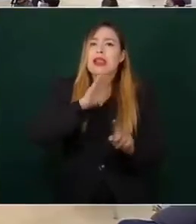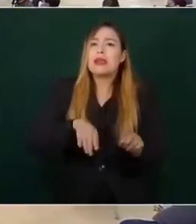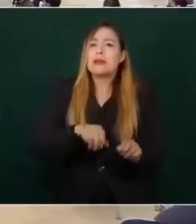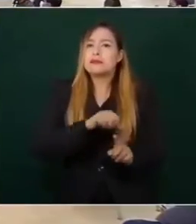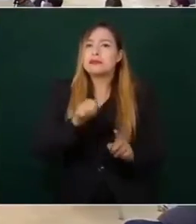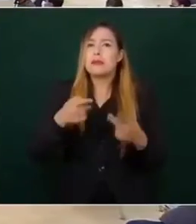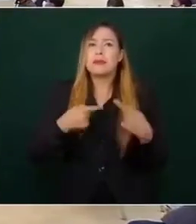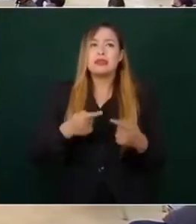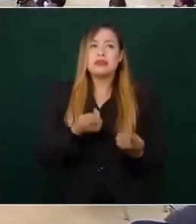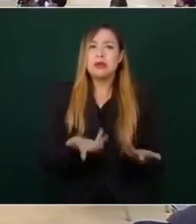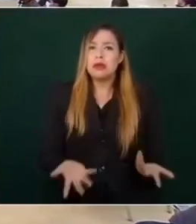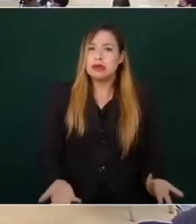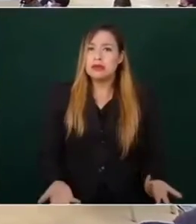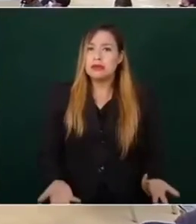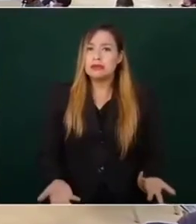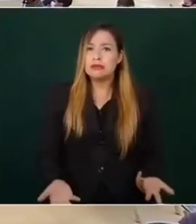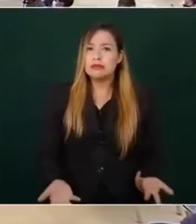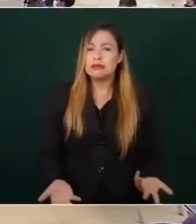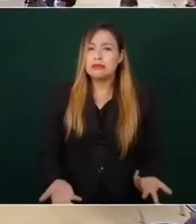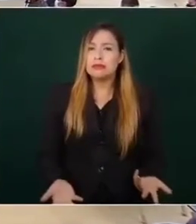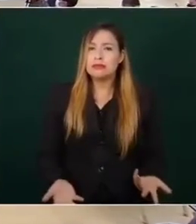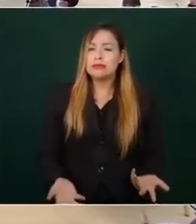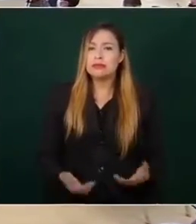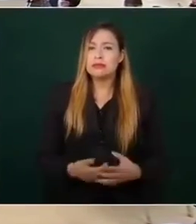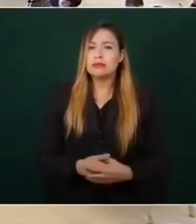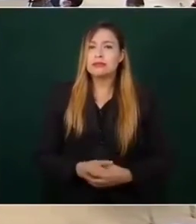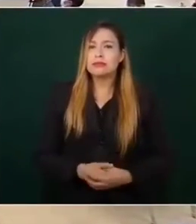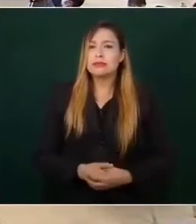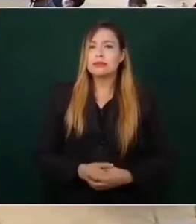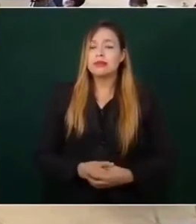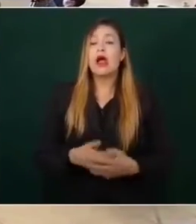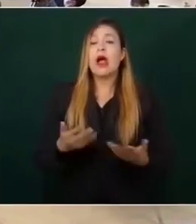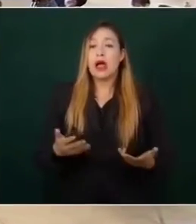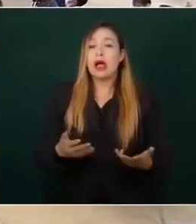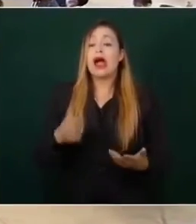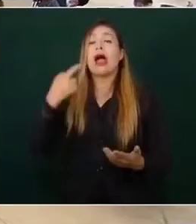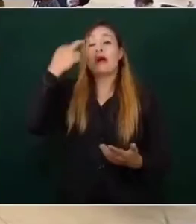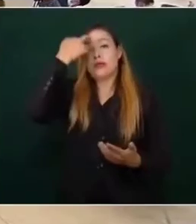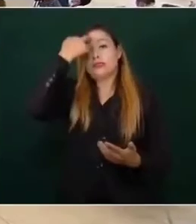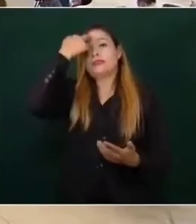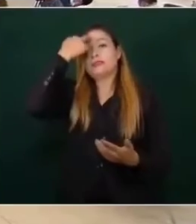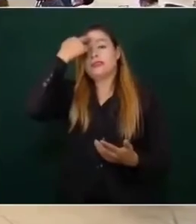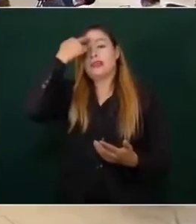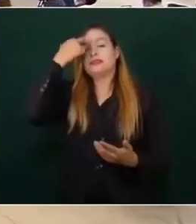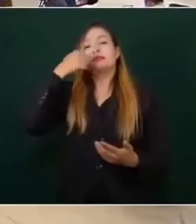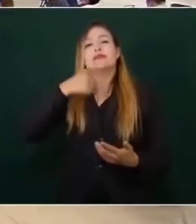Del que ayer lo mata, ayer muere,